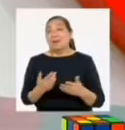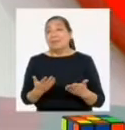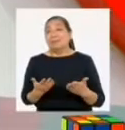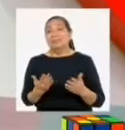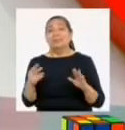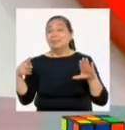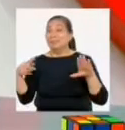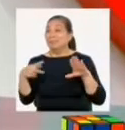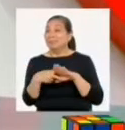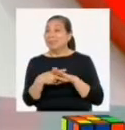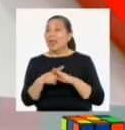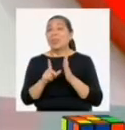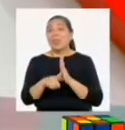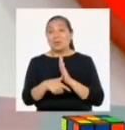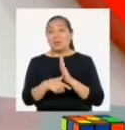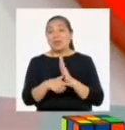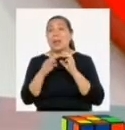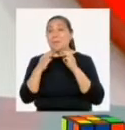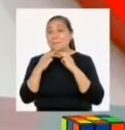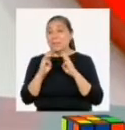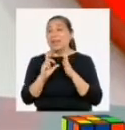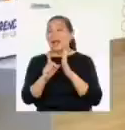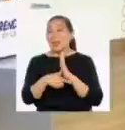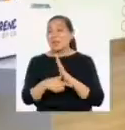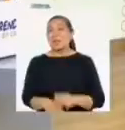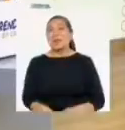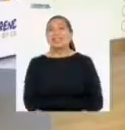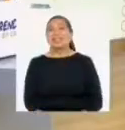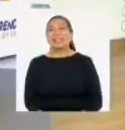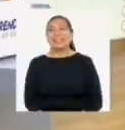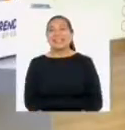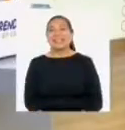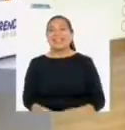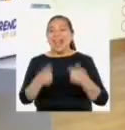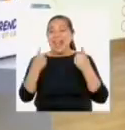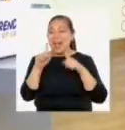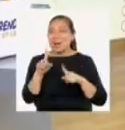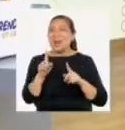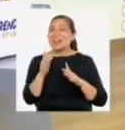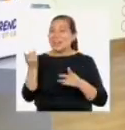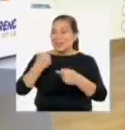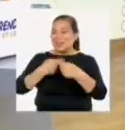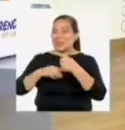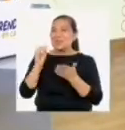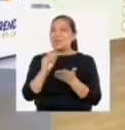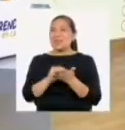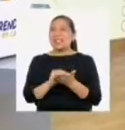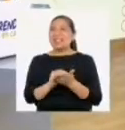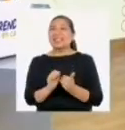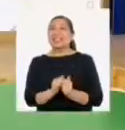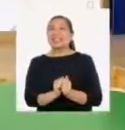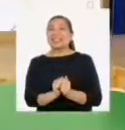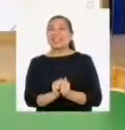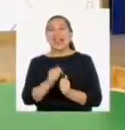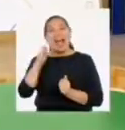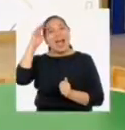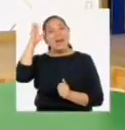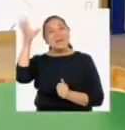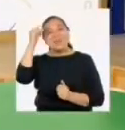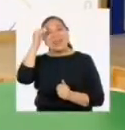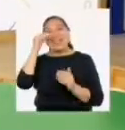ganado. Vamos a la pausa y escuchamos los mensajes luego. De acuerdo. Amigos y amigos, ya regresamos con...